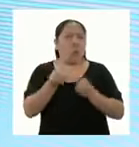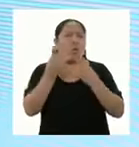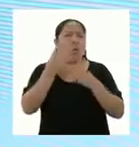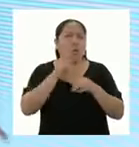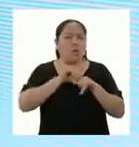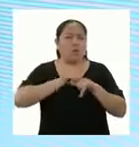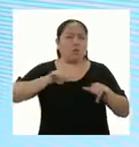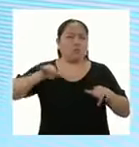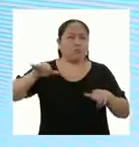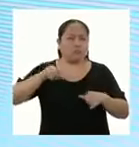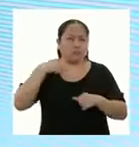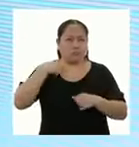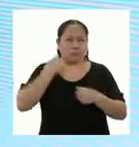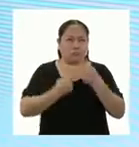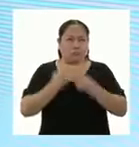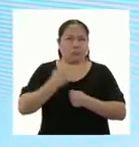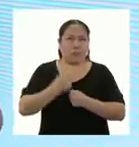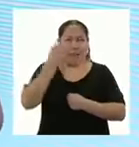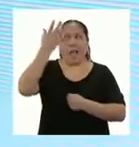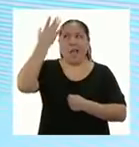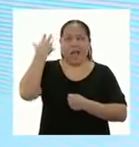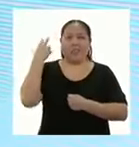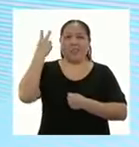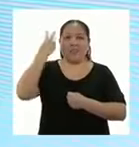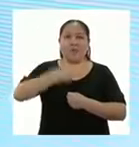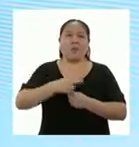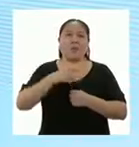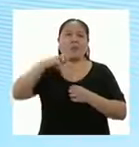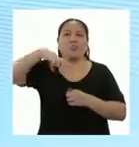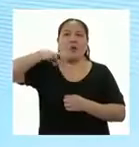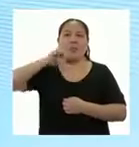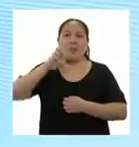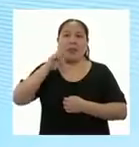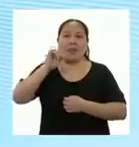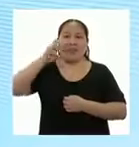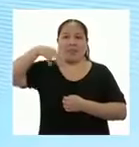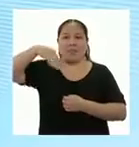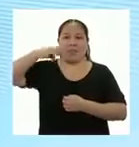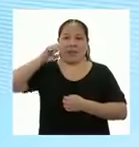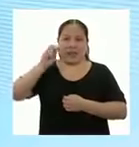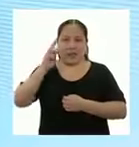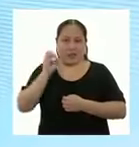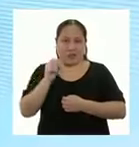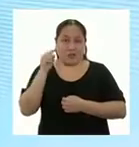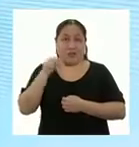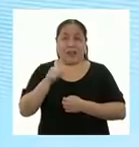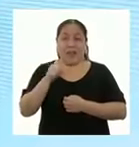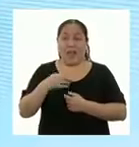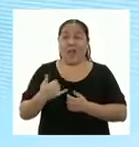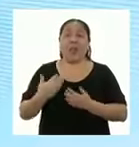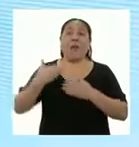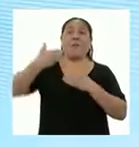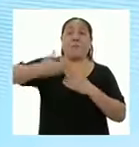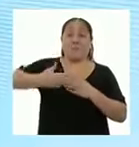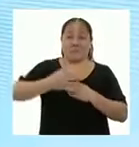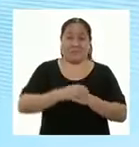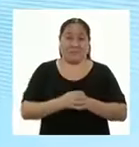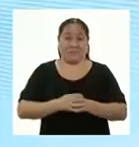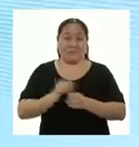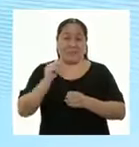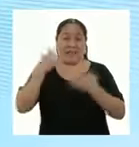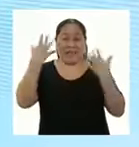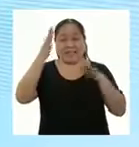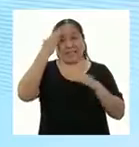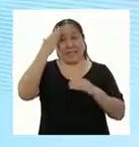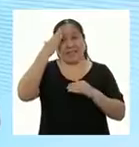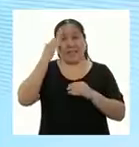Claro, si ya antes aprendimos a calcular perímetros. Hoy vamos a llevar nuestro conocimiento al siguiente nivel, aplicando lo que